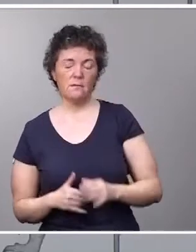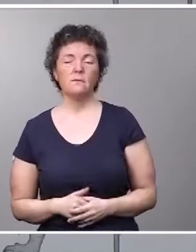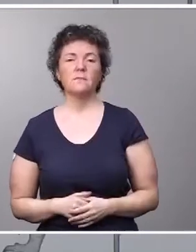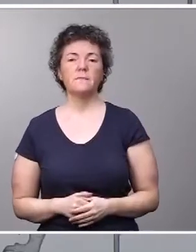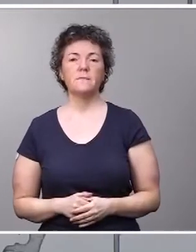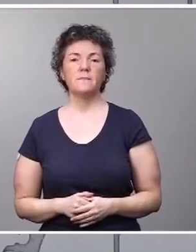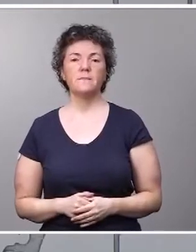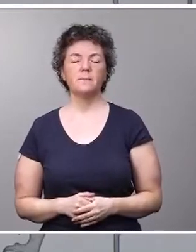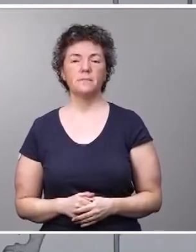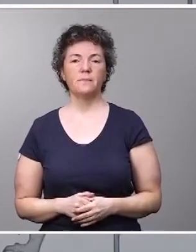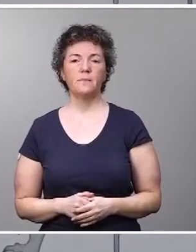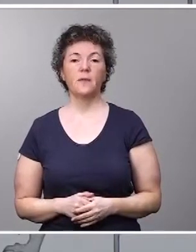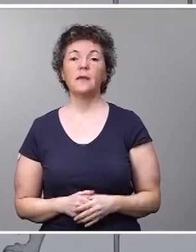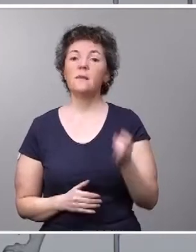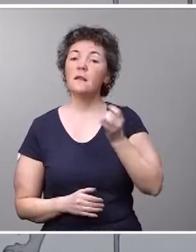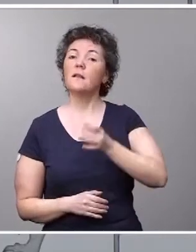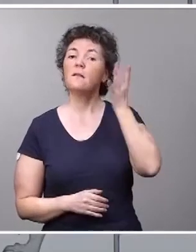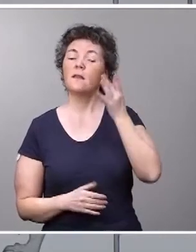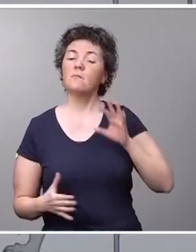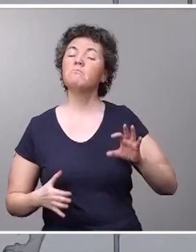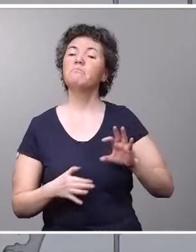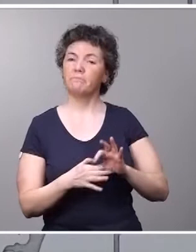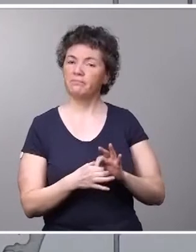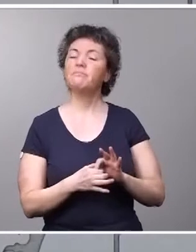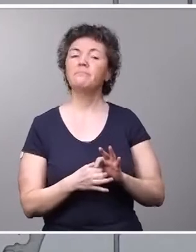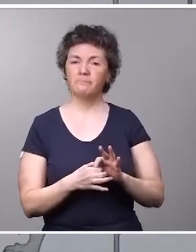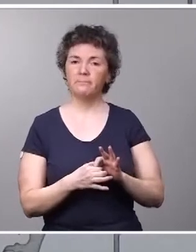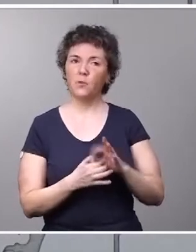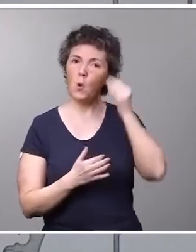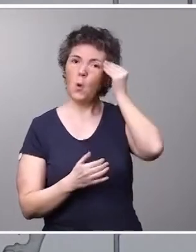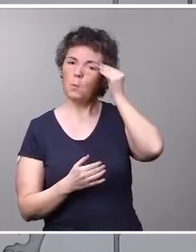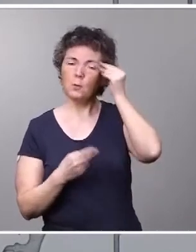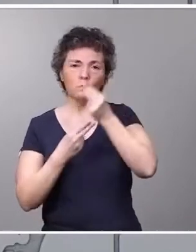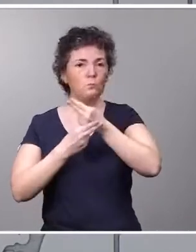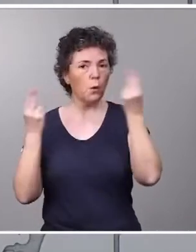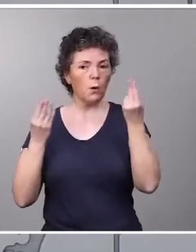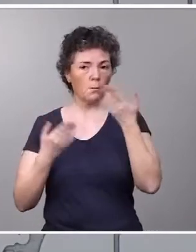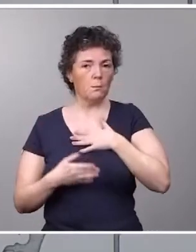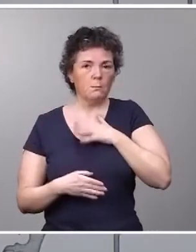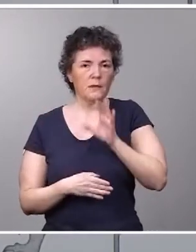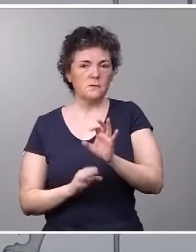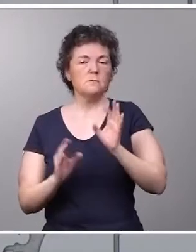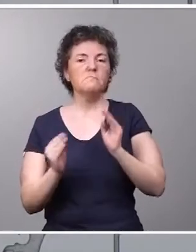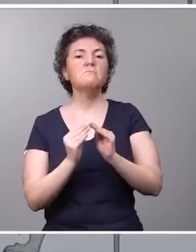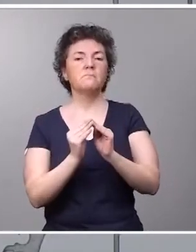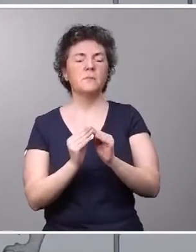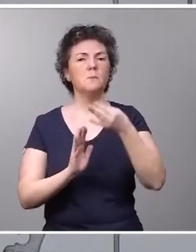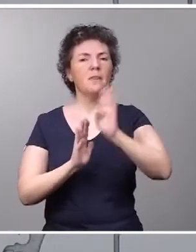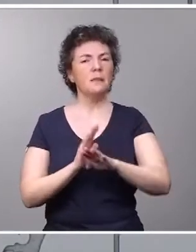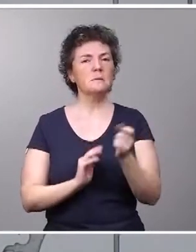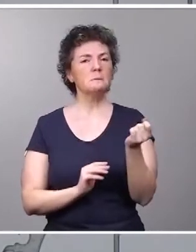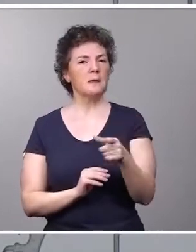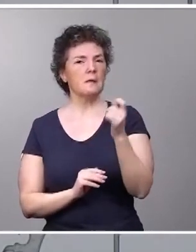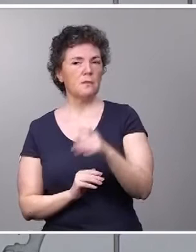Es una iniciativa que sintoniza con la opinión pública de nuestro país, con medidas similares que están